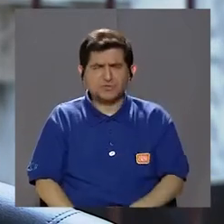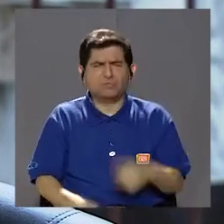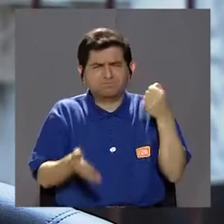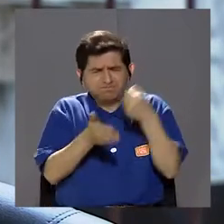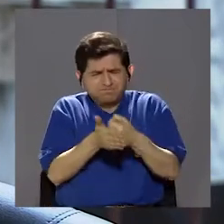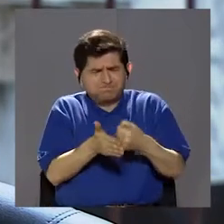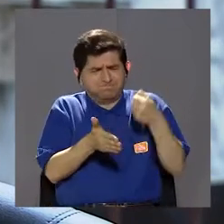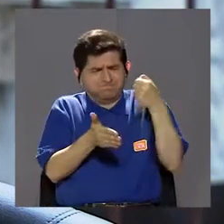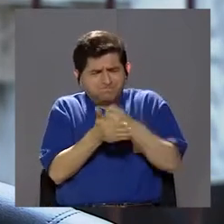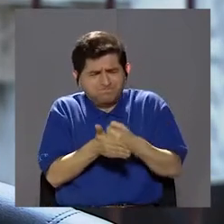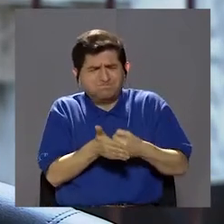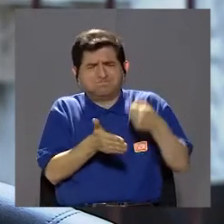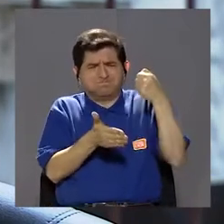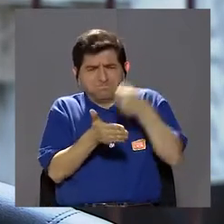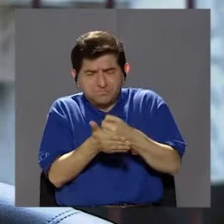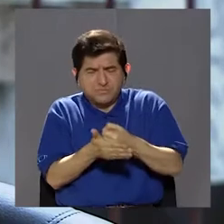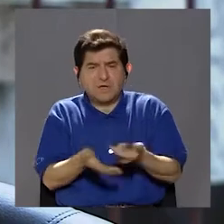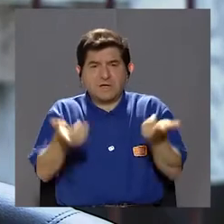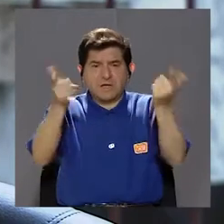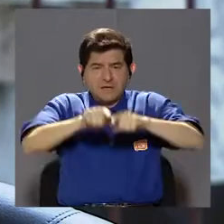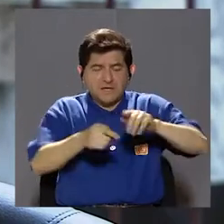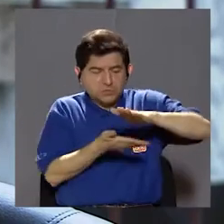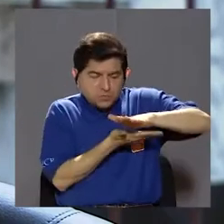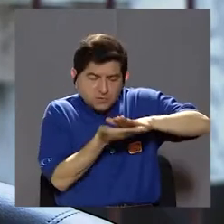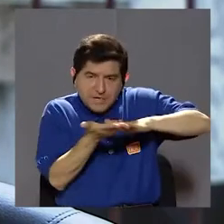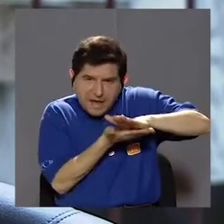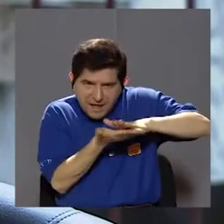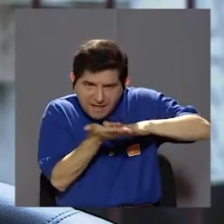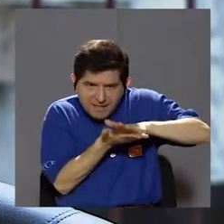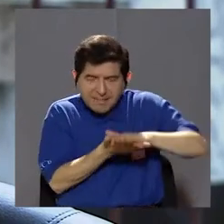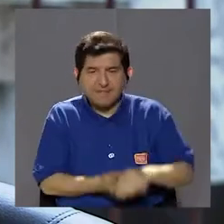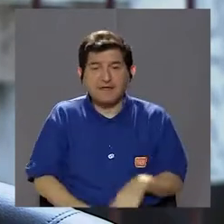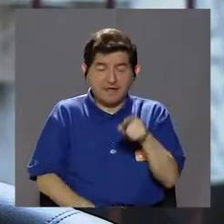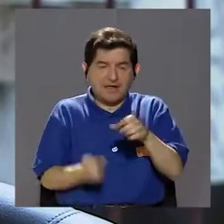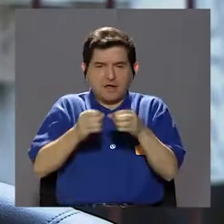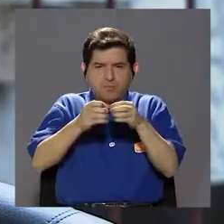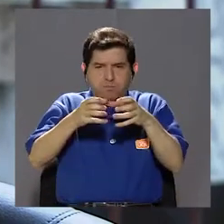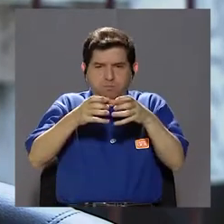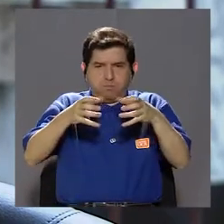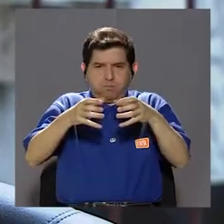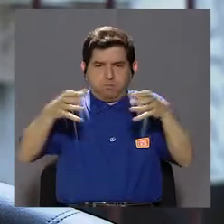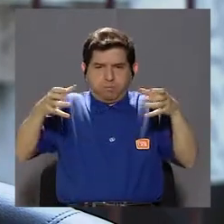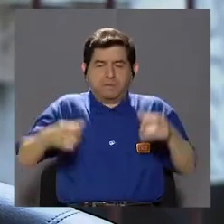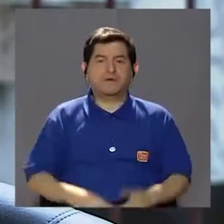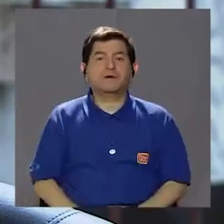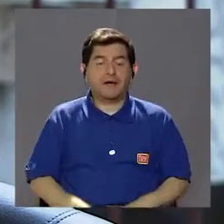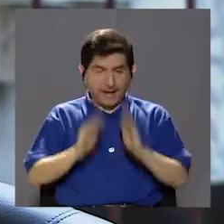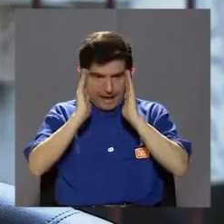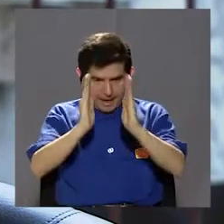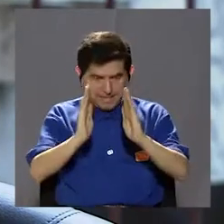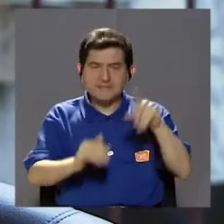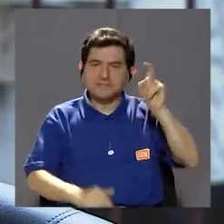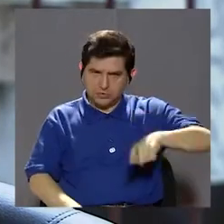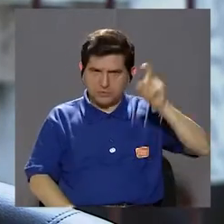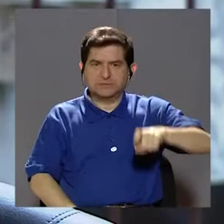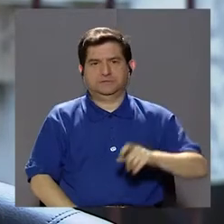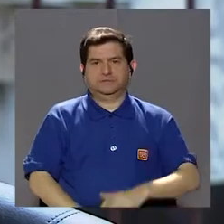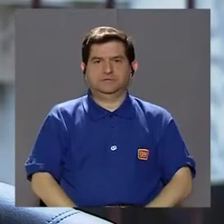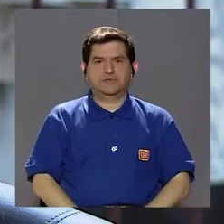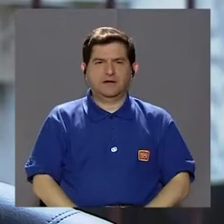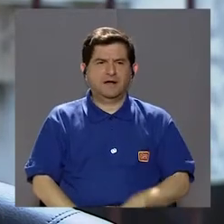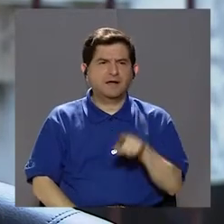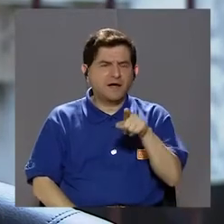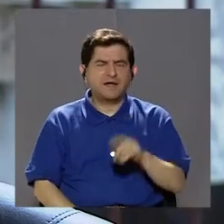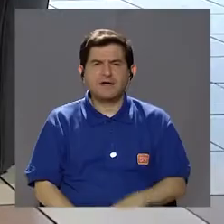de trauma, el exceso de tensión que se ve en la facia plantar, y vaya generando una inflamación. Hay que tratar la facitis.